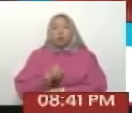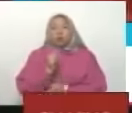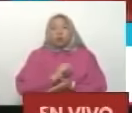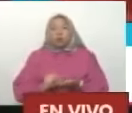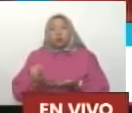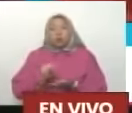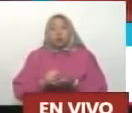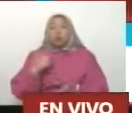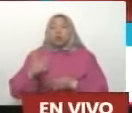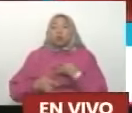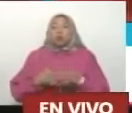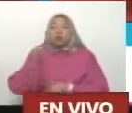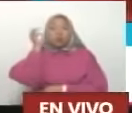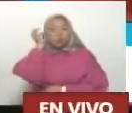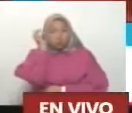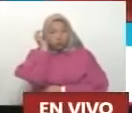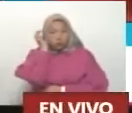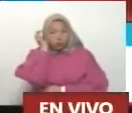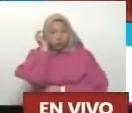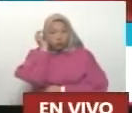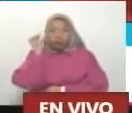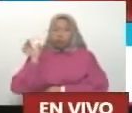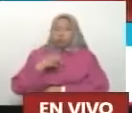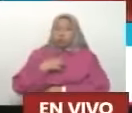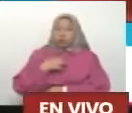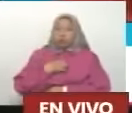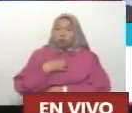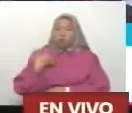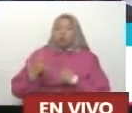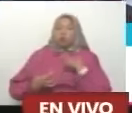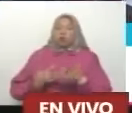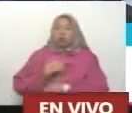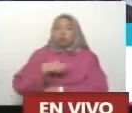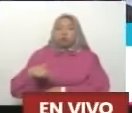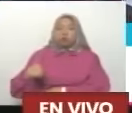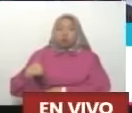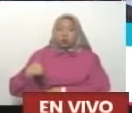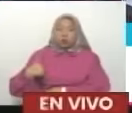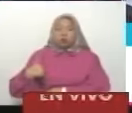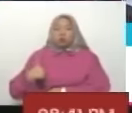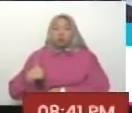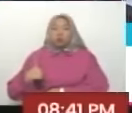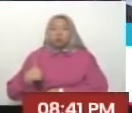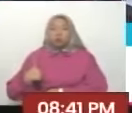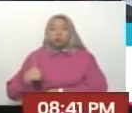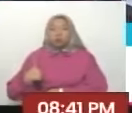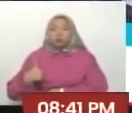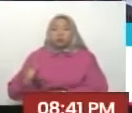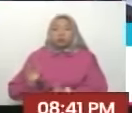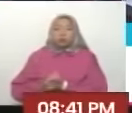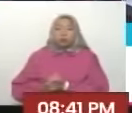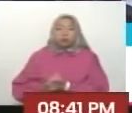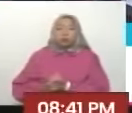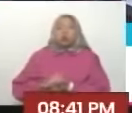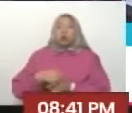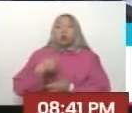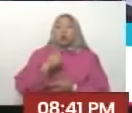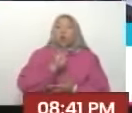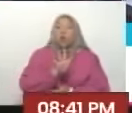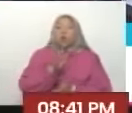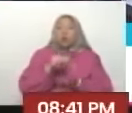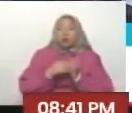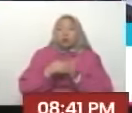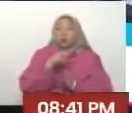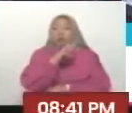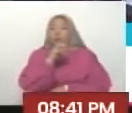yo voy a hacer esto Porque la comunidad Decir no, no Tú no vas a hacer Lo que te da la gana Tú vas a hacer Lo que nosotros decidimos Porque más allá De los 4.500 proyectos Quedaron